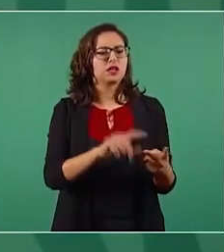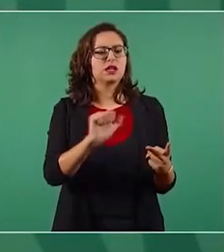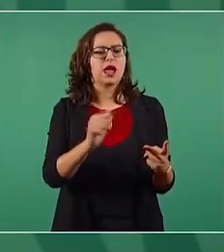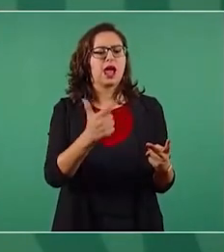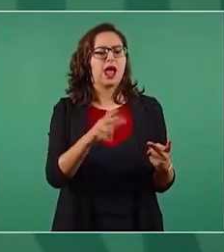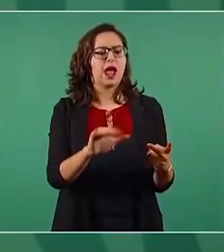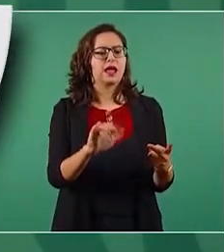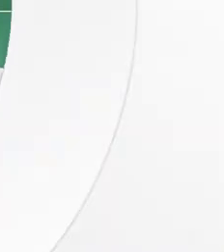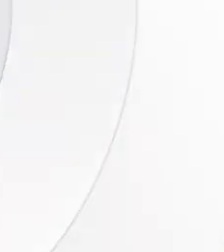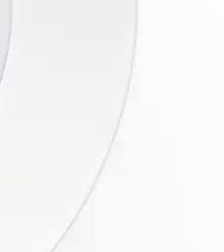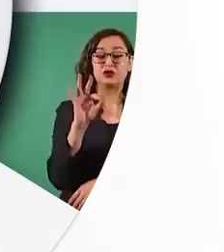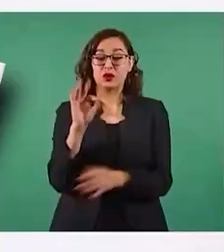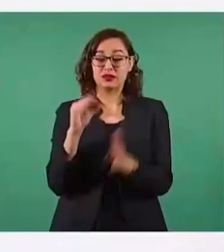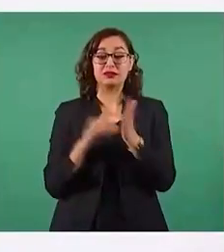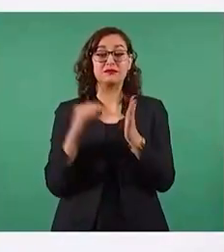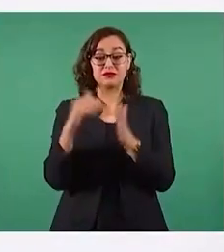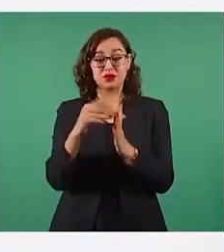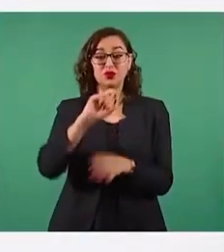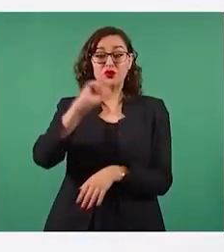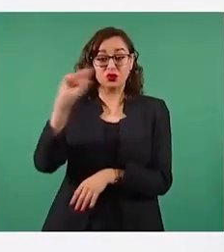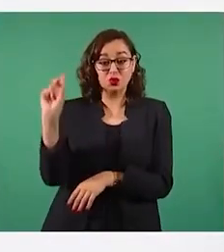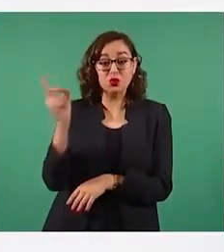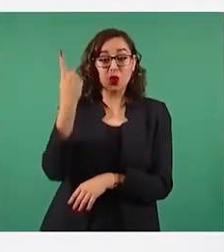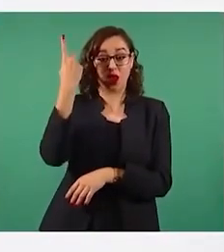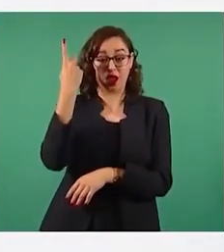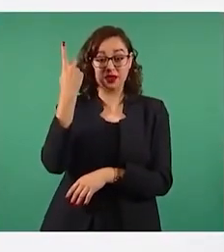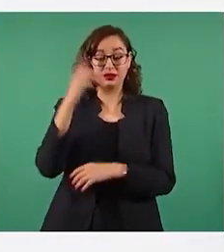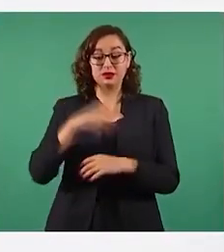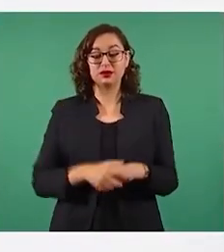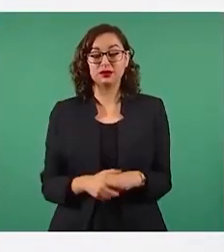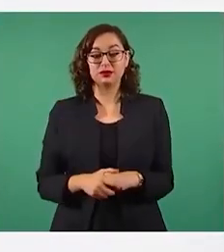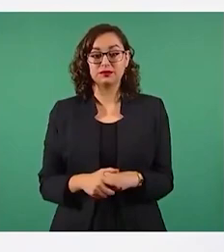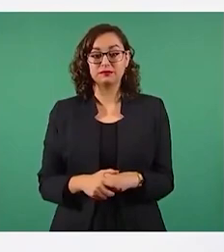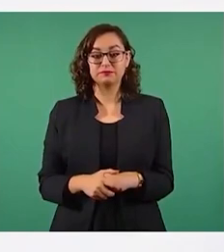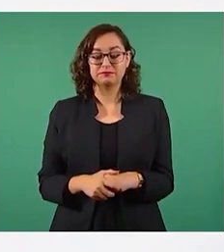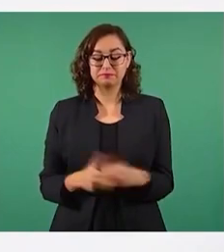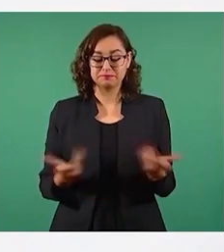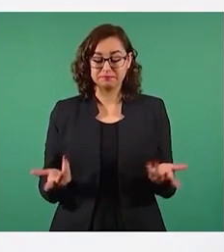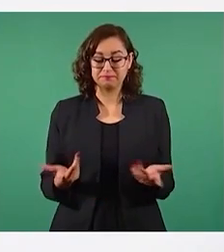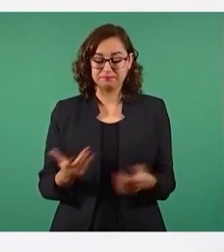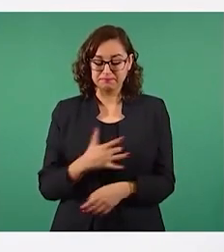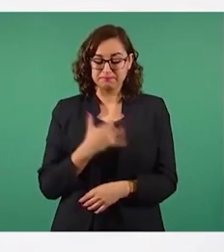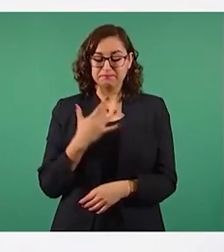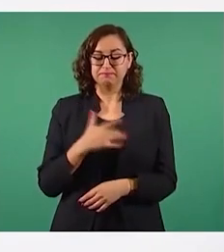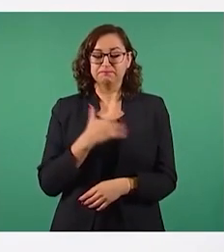meses de dólares. Aprovecho para recapitular.